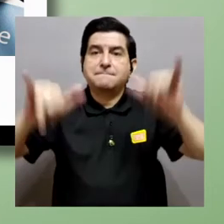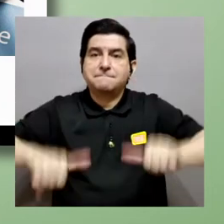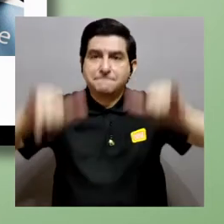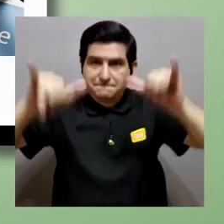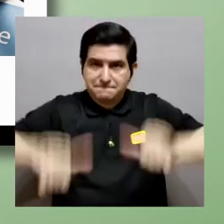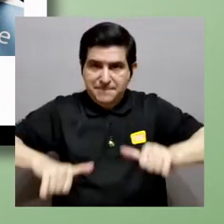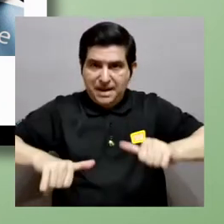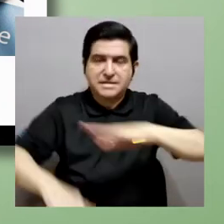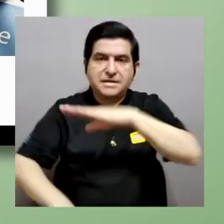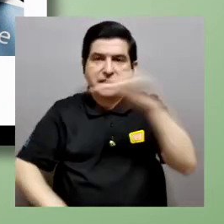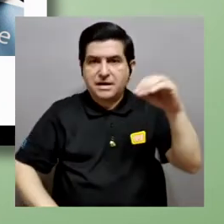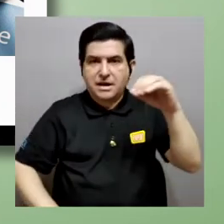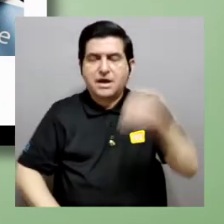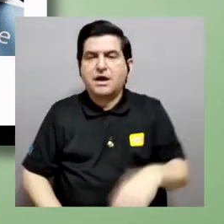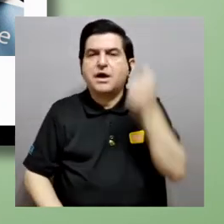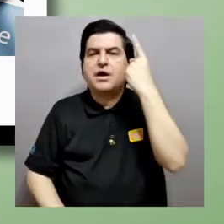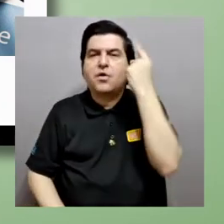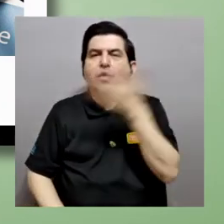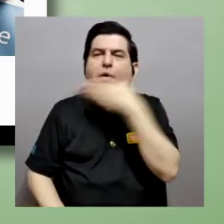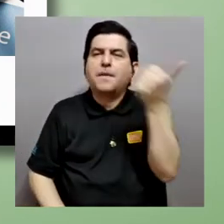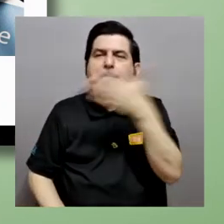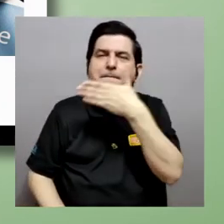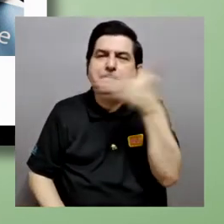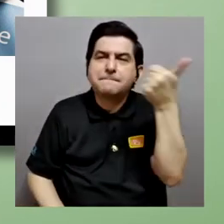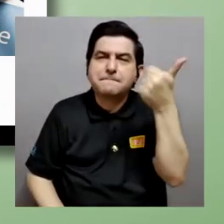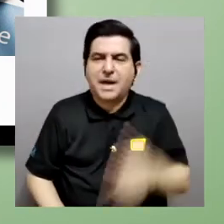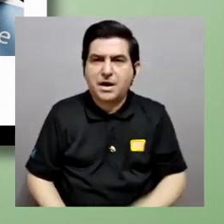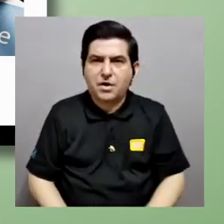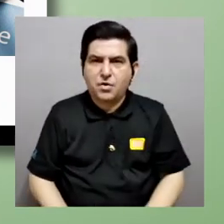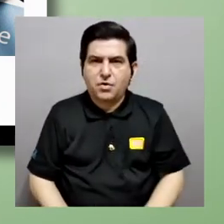mantener o digamos entender mejor